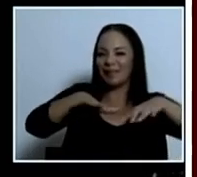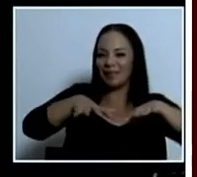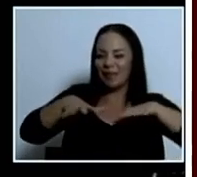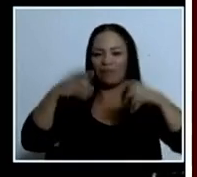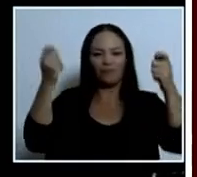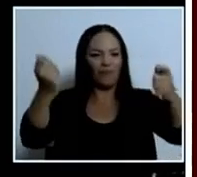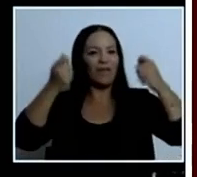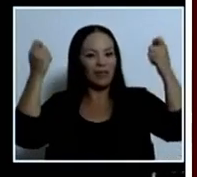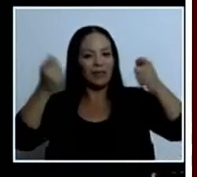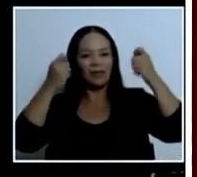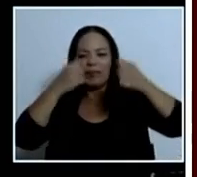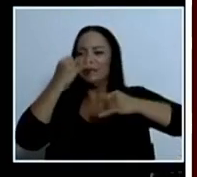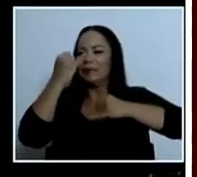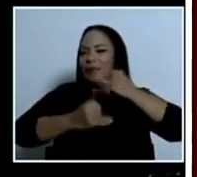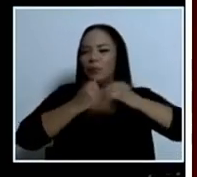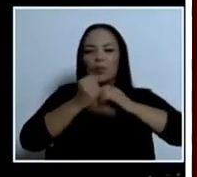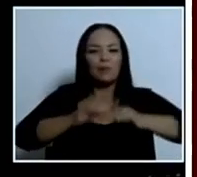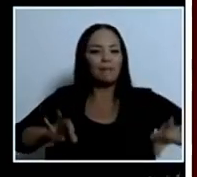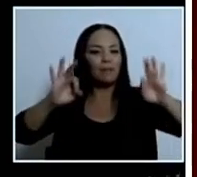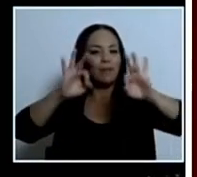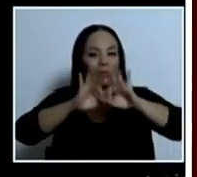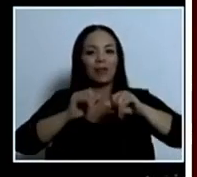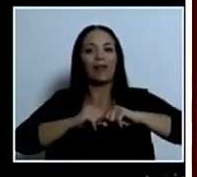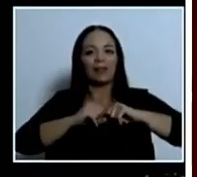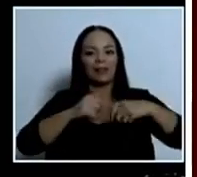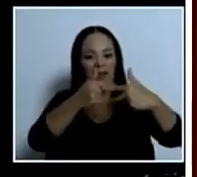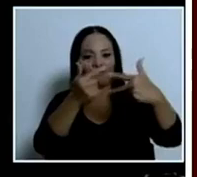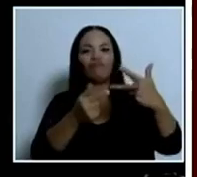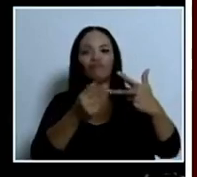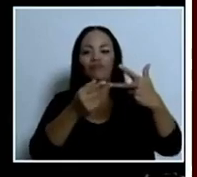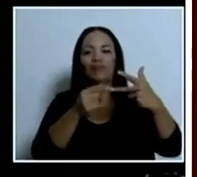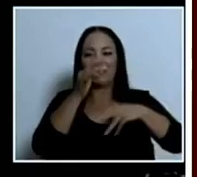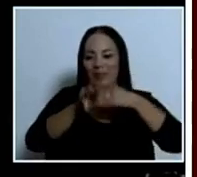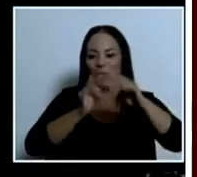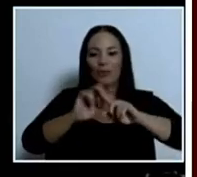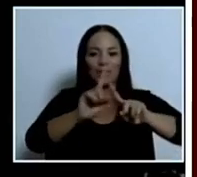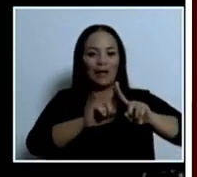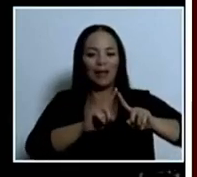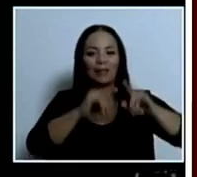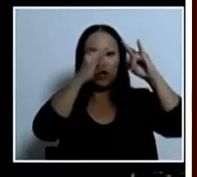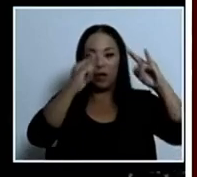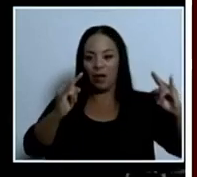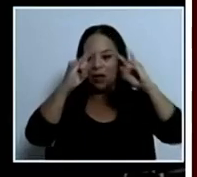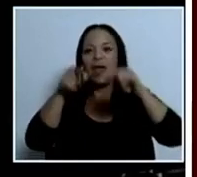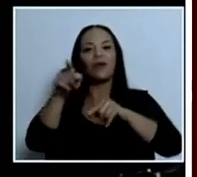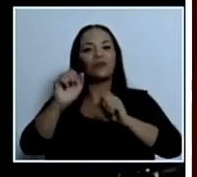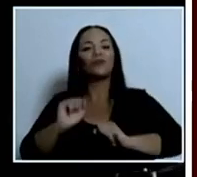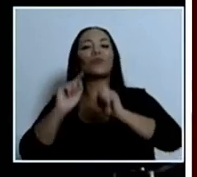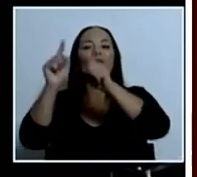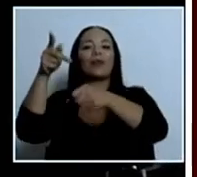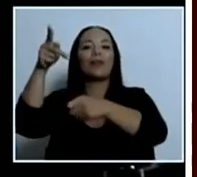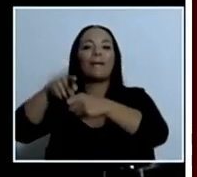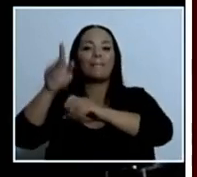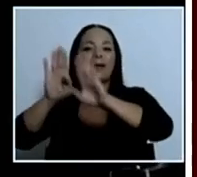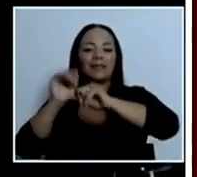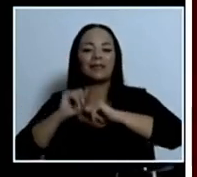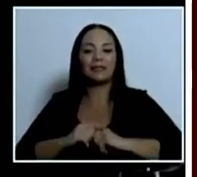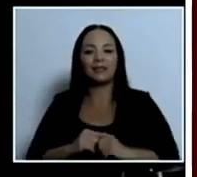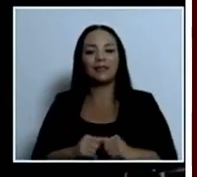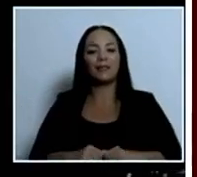son algunos de los campamentos a los cuales nuestros jóvenes podrán tener acceso. Estos son